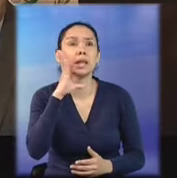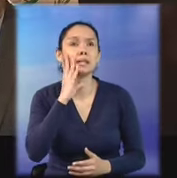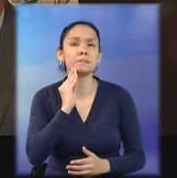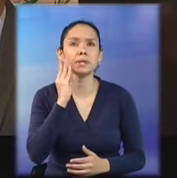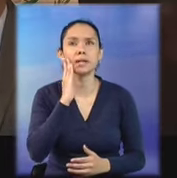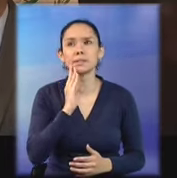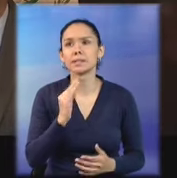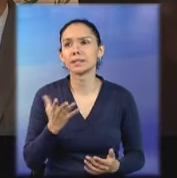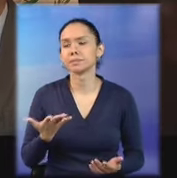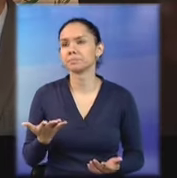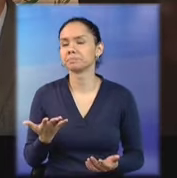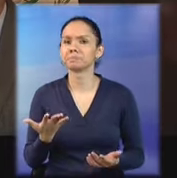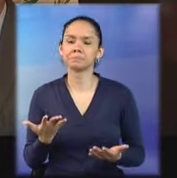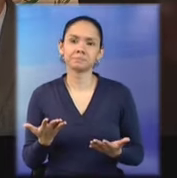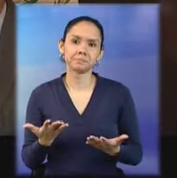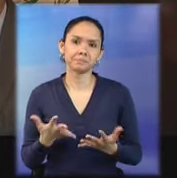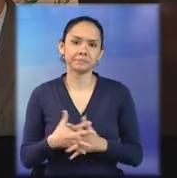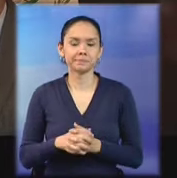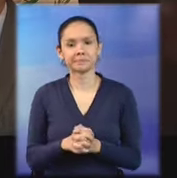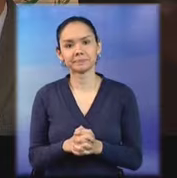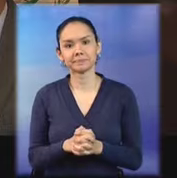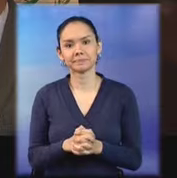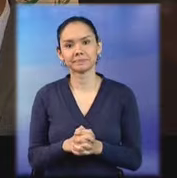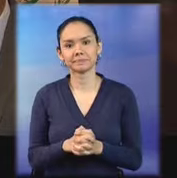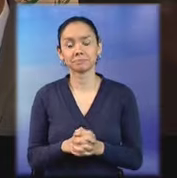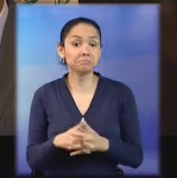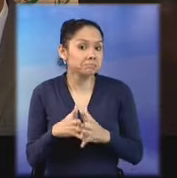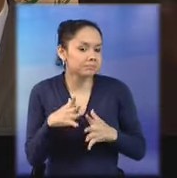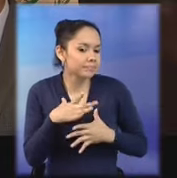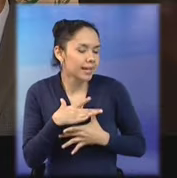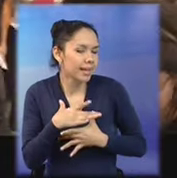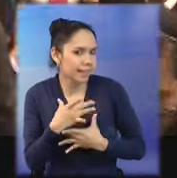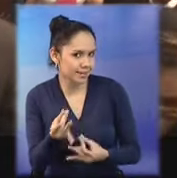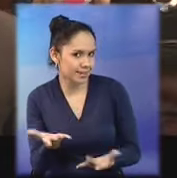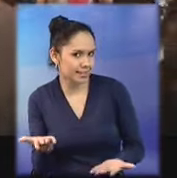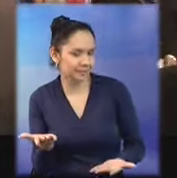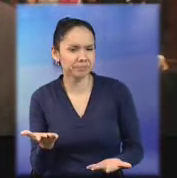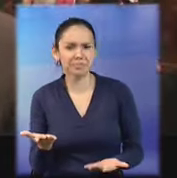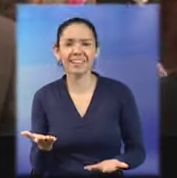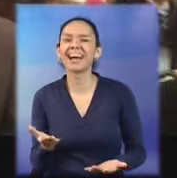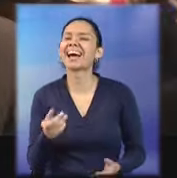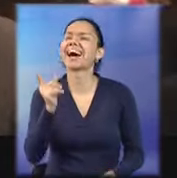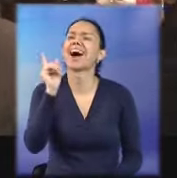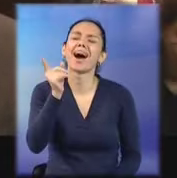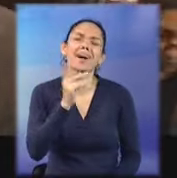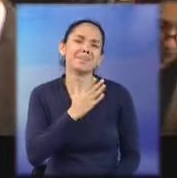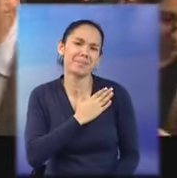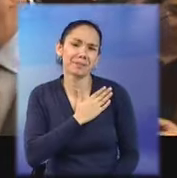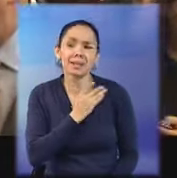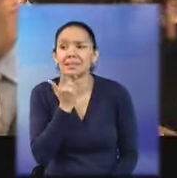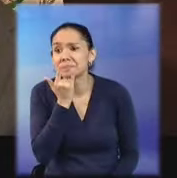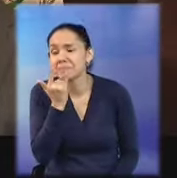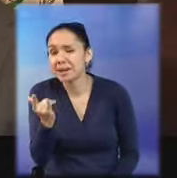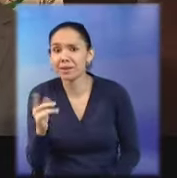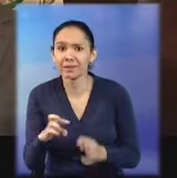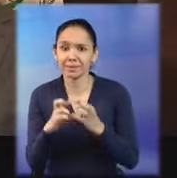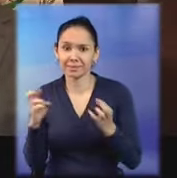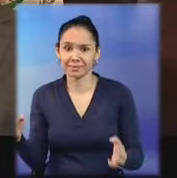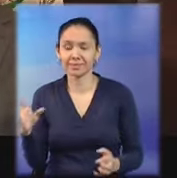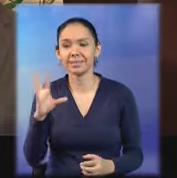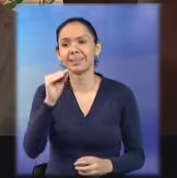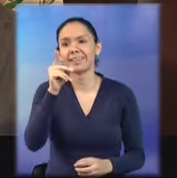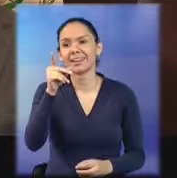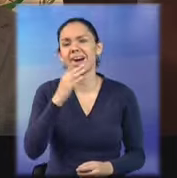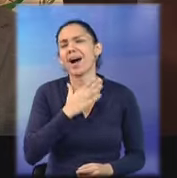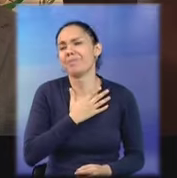interesante. Ay, mi gordo, hasta perdón pidió a la prensa. Una de las cosas